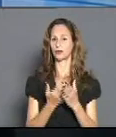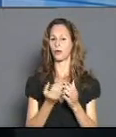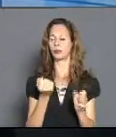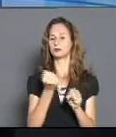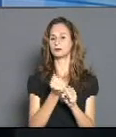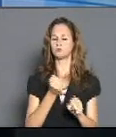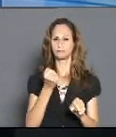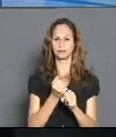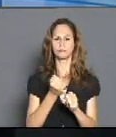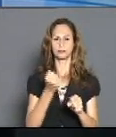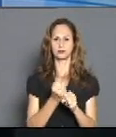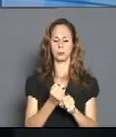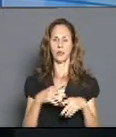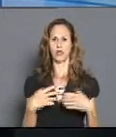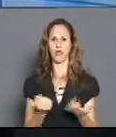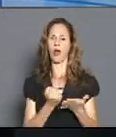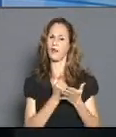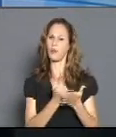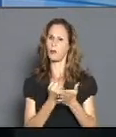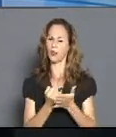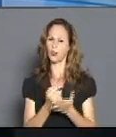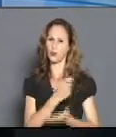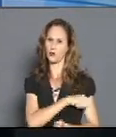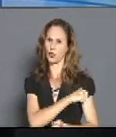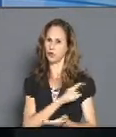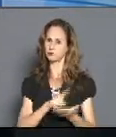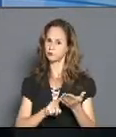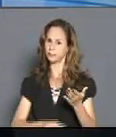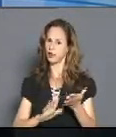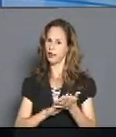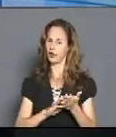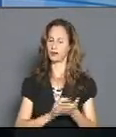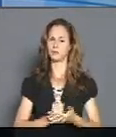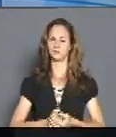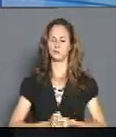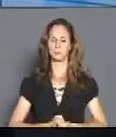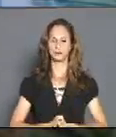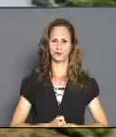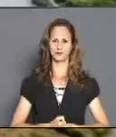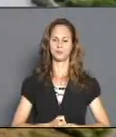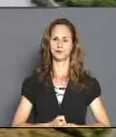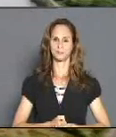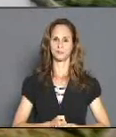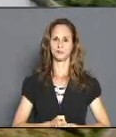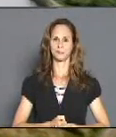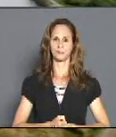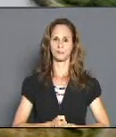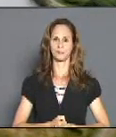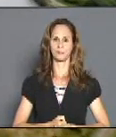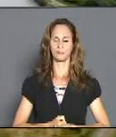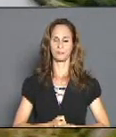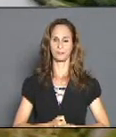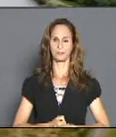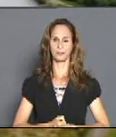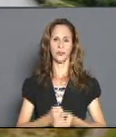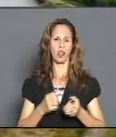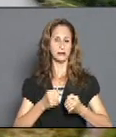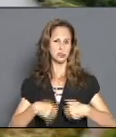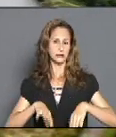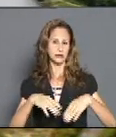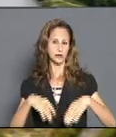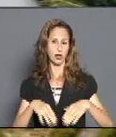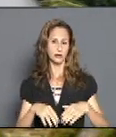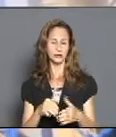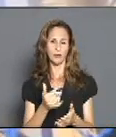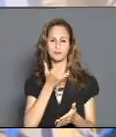interrupciones a la población. Jordani Rodríguez Laurencio, amplía este tema. A raíz de la ocurrencia de una avería de